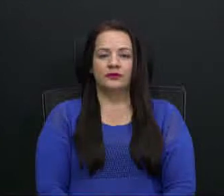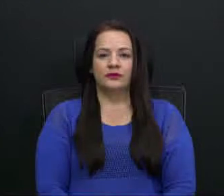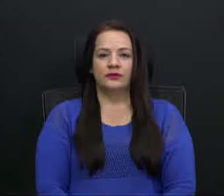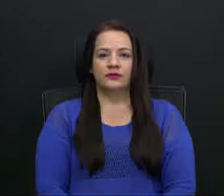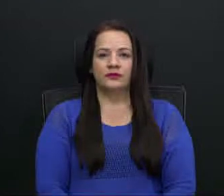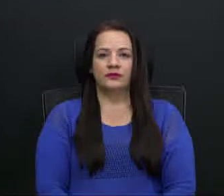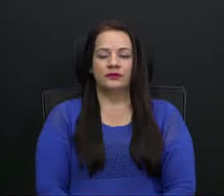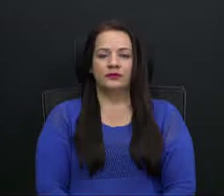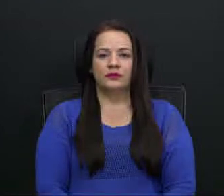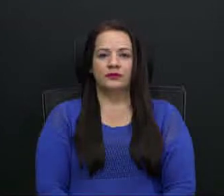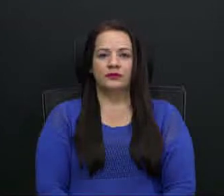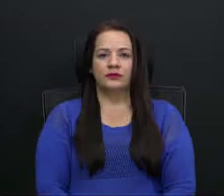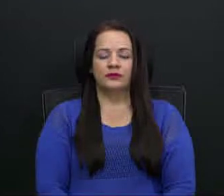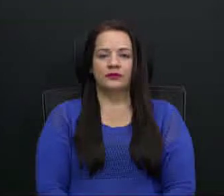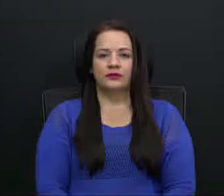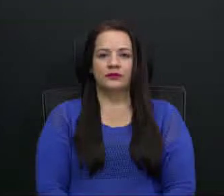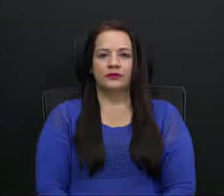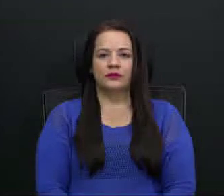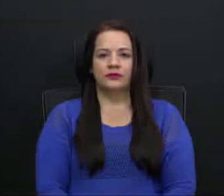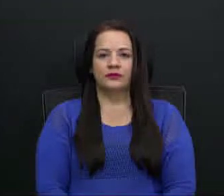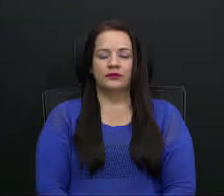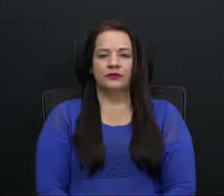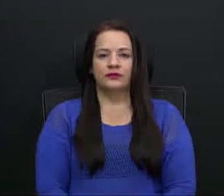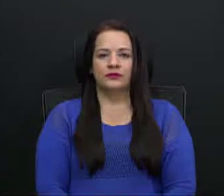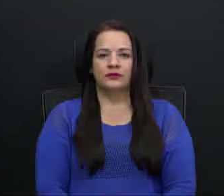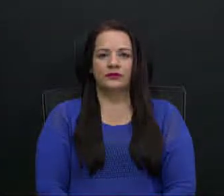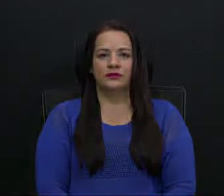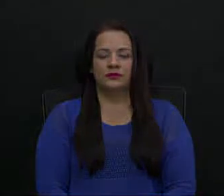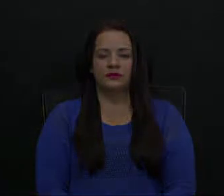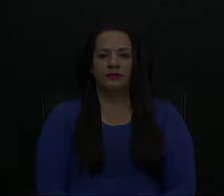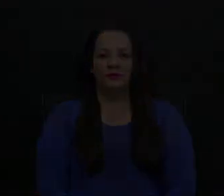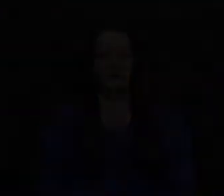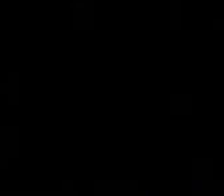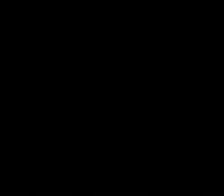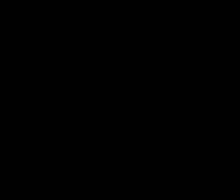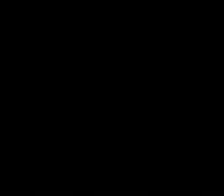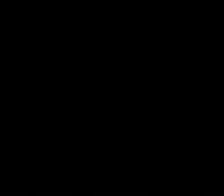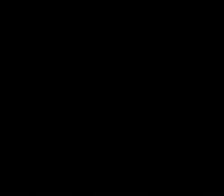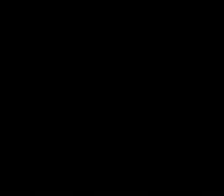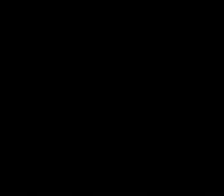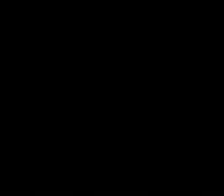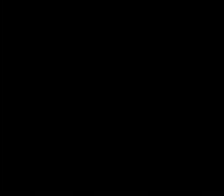trámite a la espera de ser dictaminado y enviado al plenario legislativo para su trámite final.